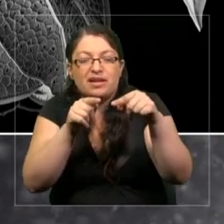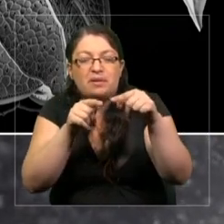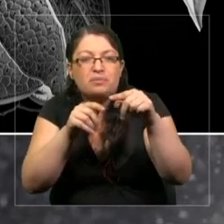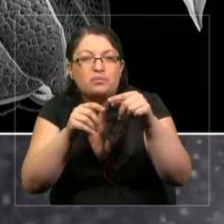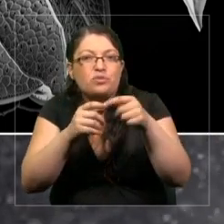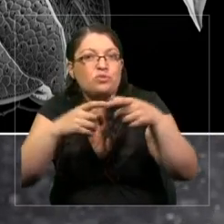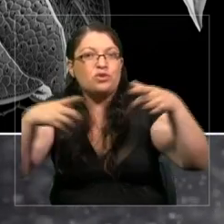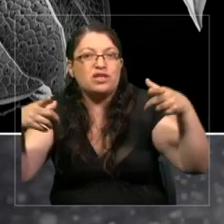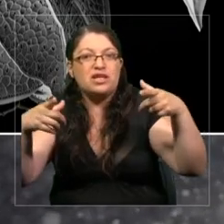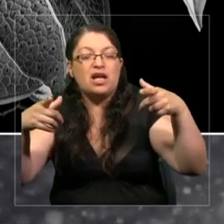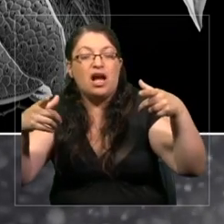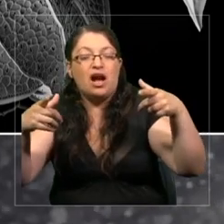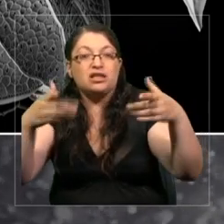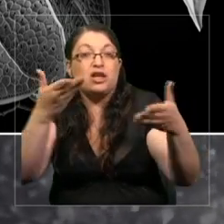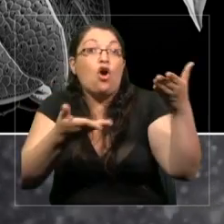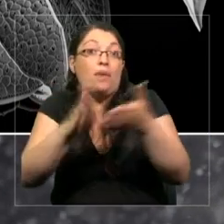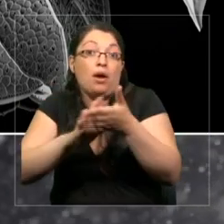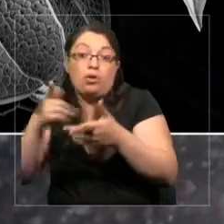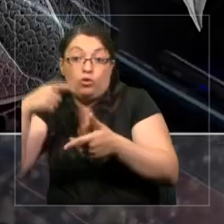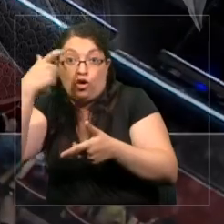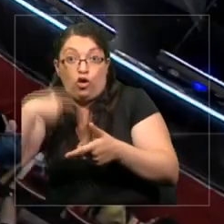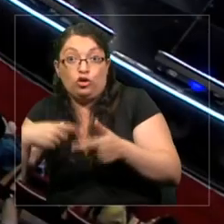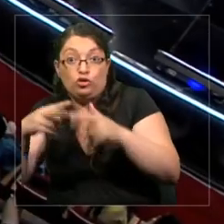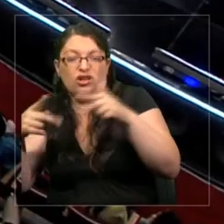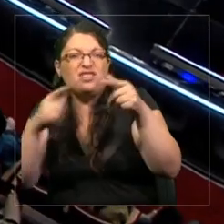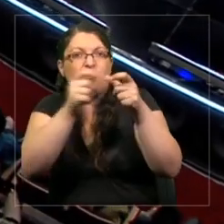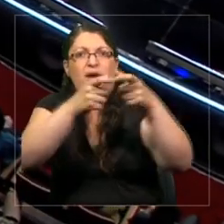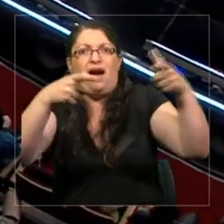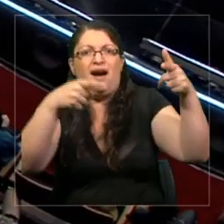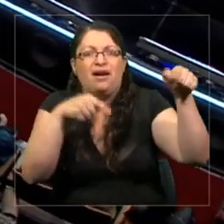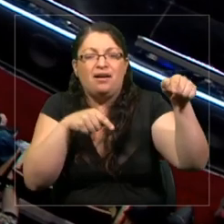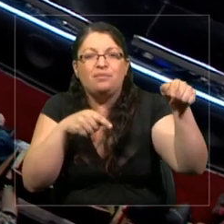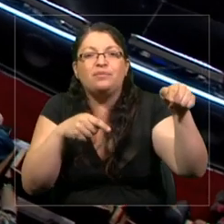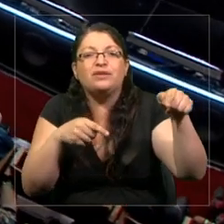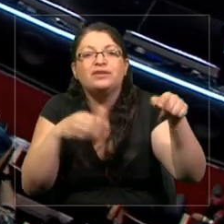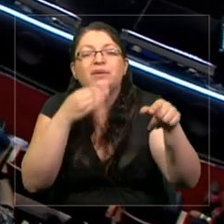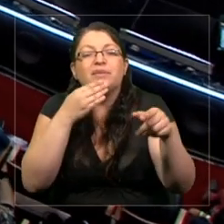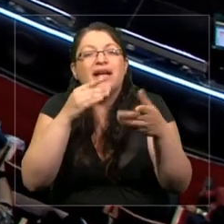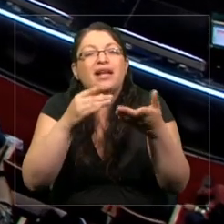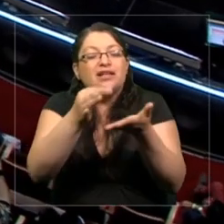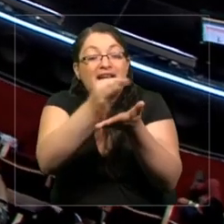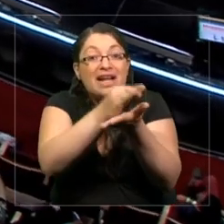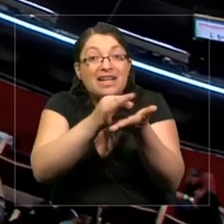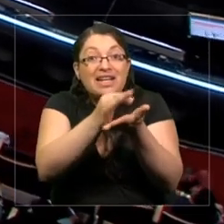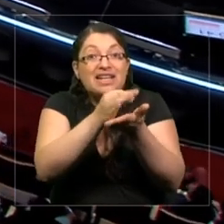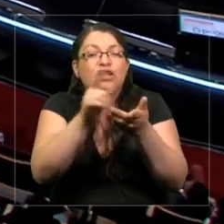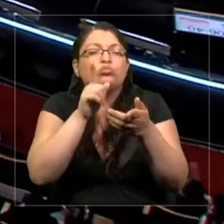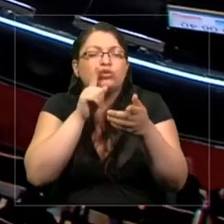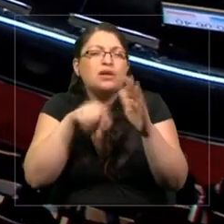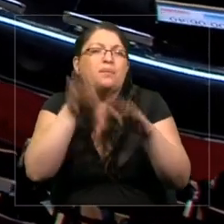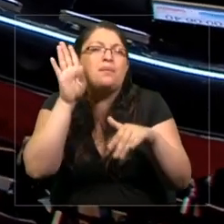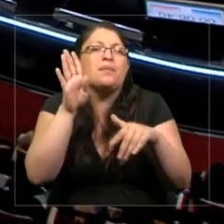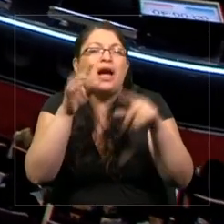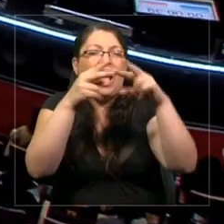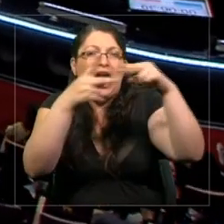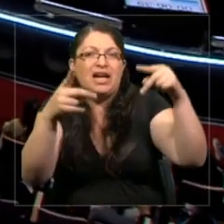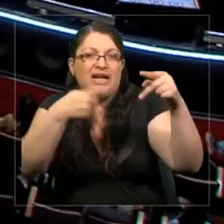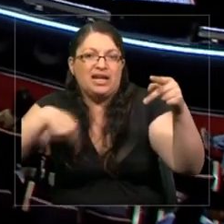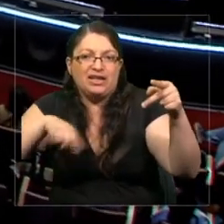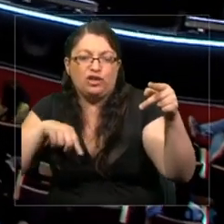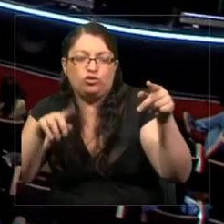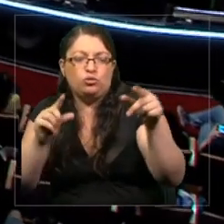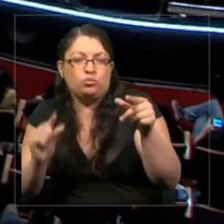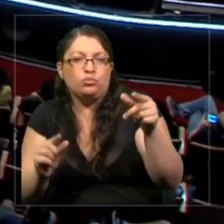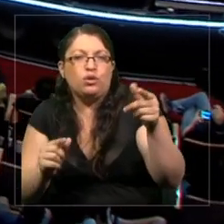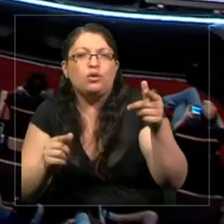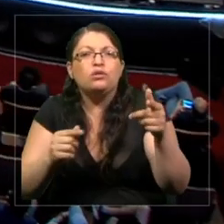nuestro, viene de estos organismos. La lista de células tiene muchos más genes que nosotros. Son metabólicamente muy